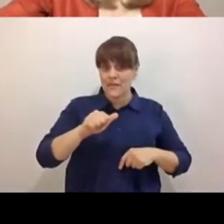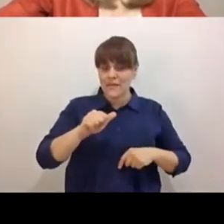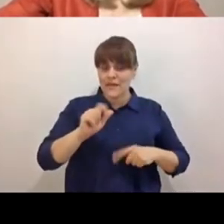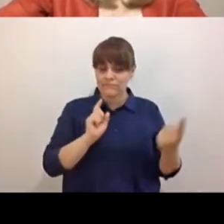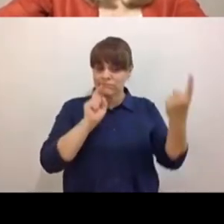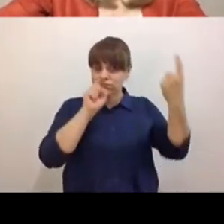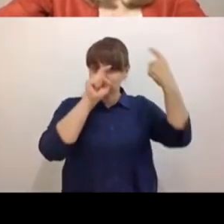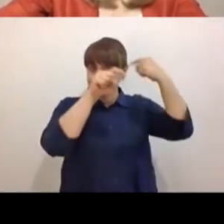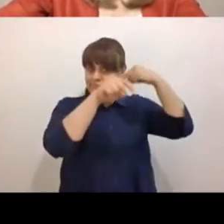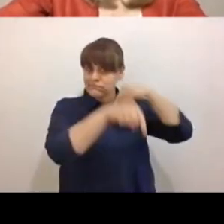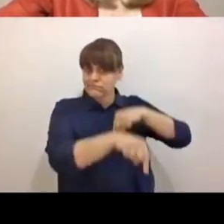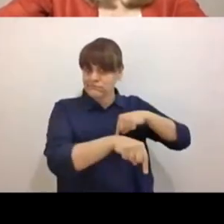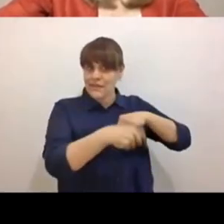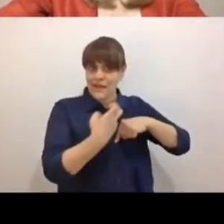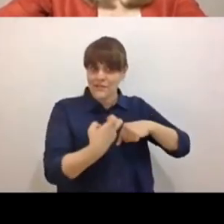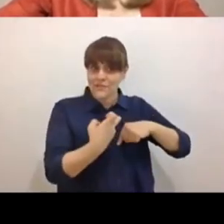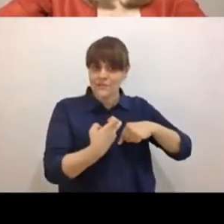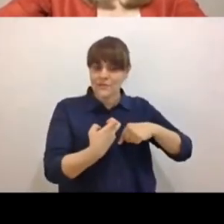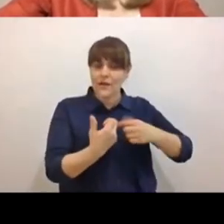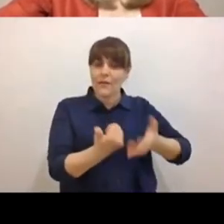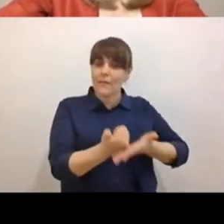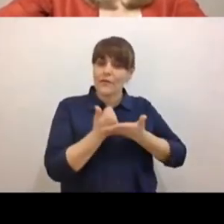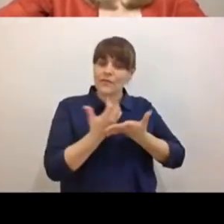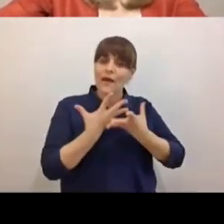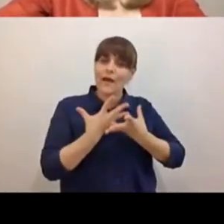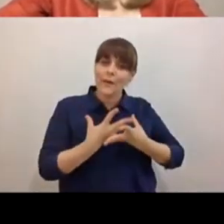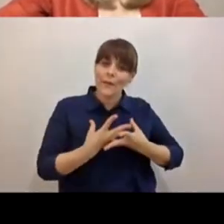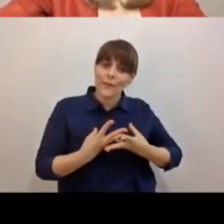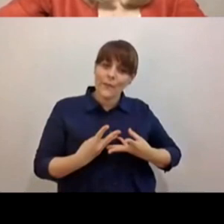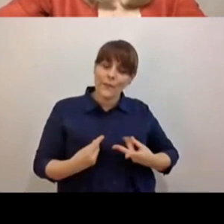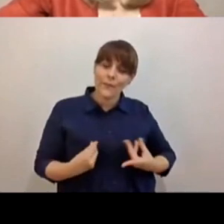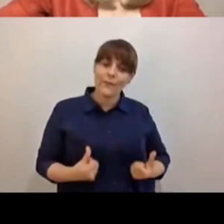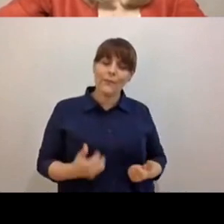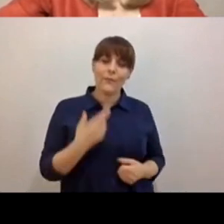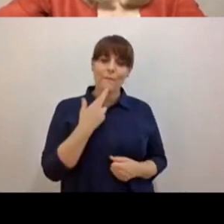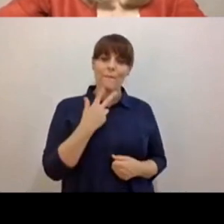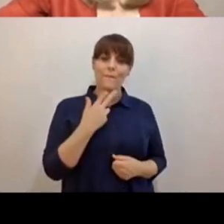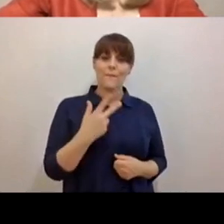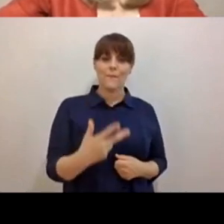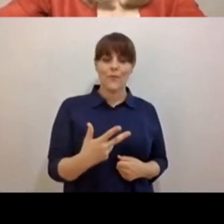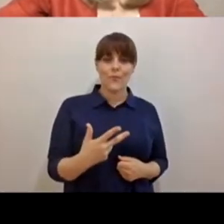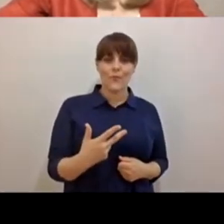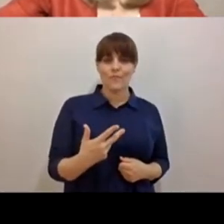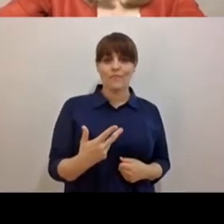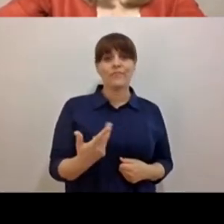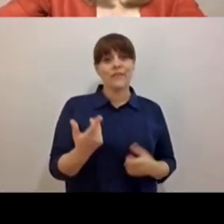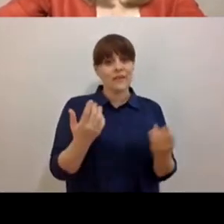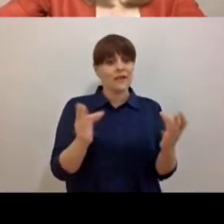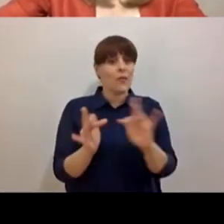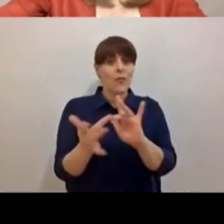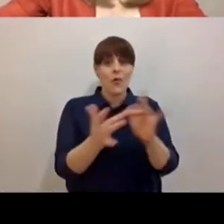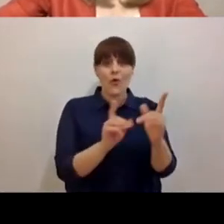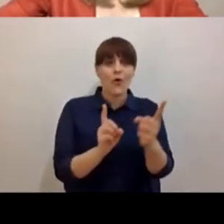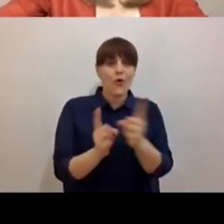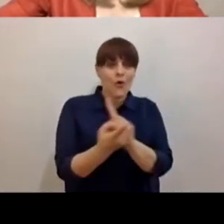es sanadora, ¿no? Y también nos conecta con niños, niñas y adolescentes, pero en familia.